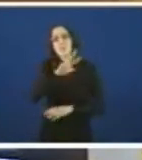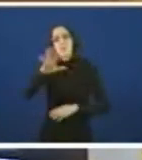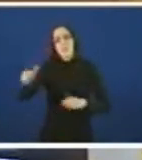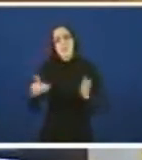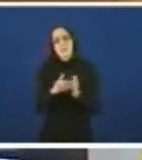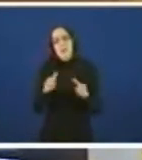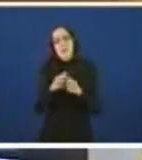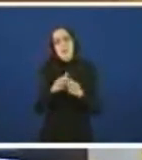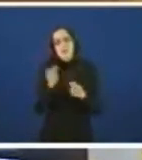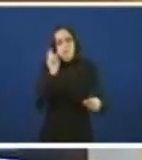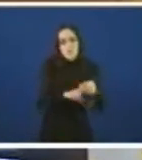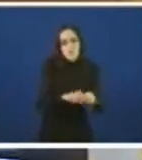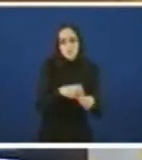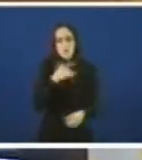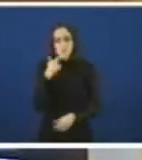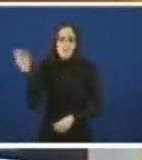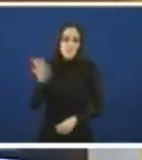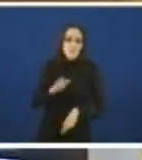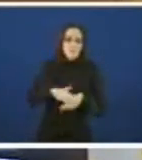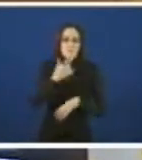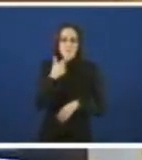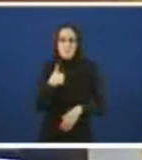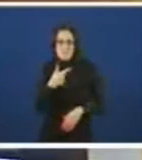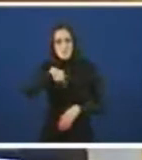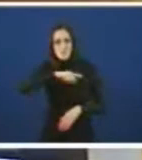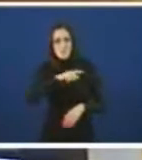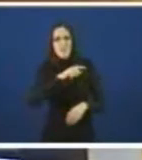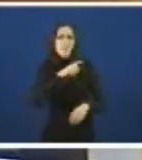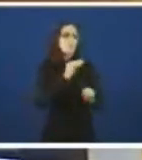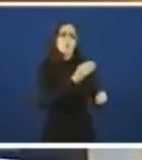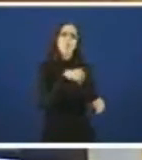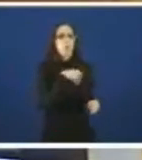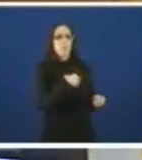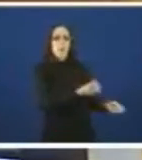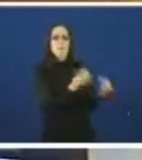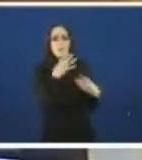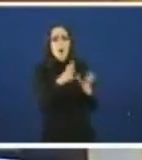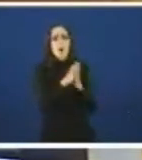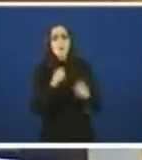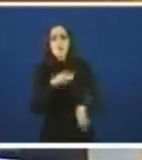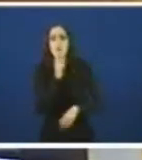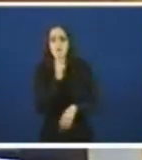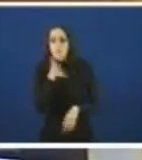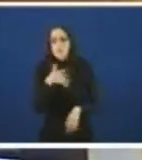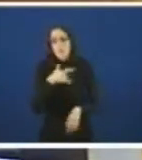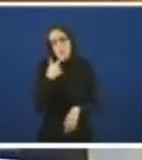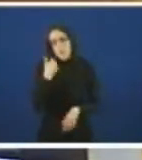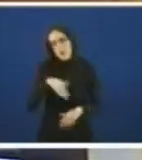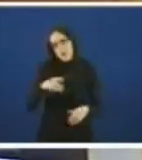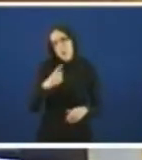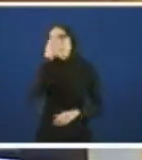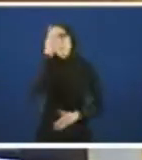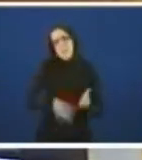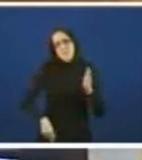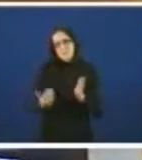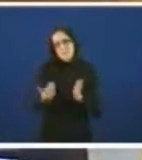Como é posible que veña vostedes aquí a decirnos que non nos pode informar de como está convenio cando hai máis de un mes que salen vostedes na prensa